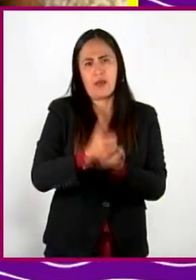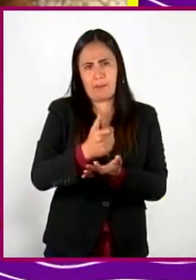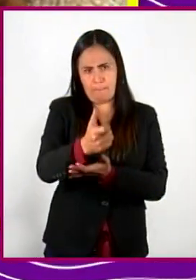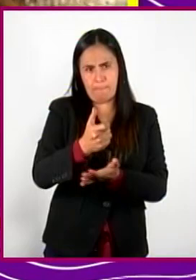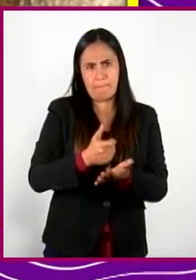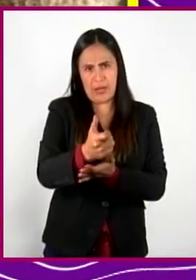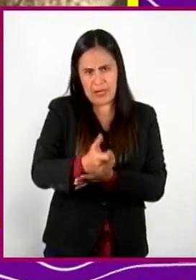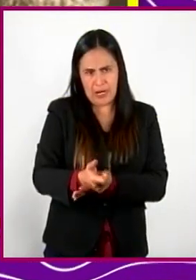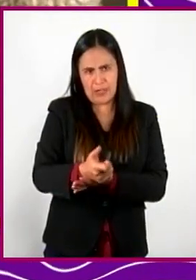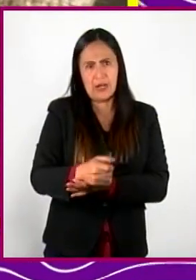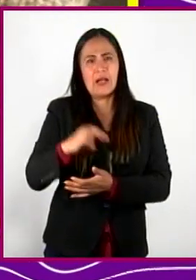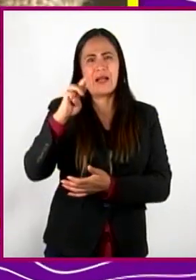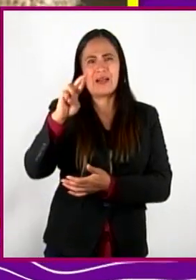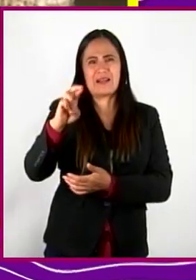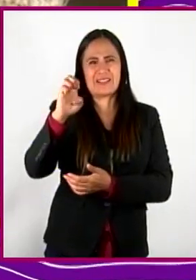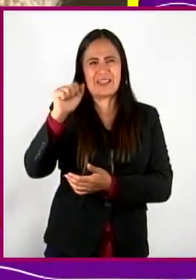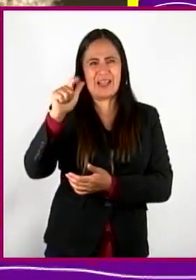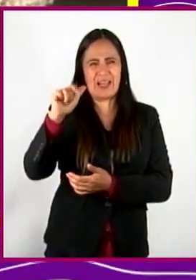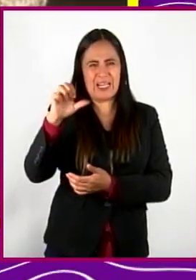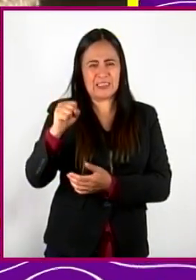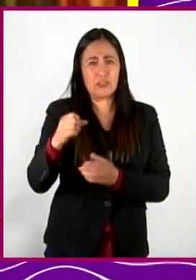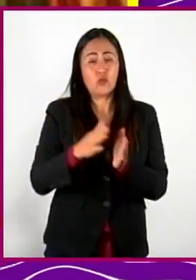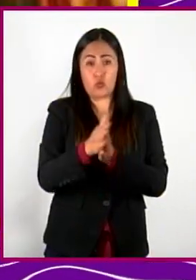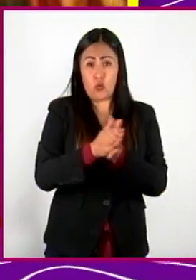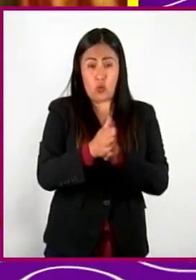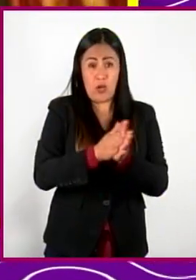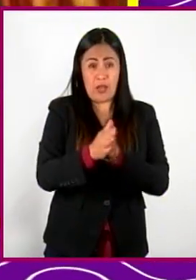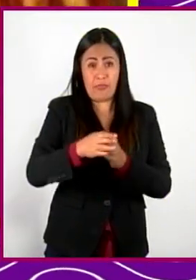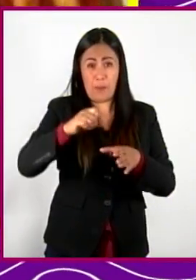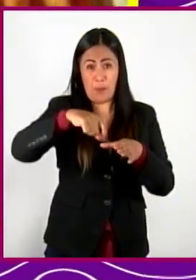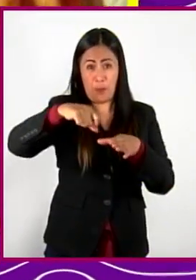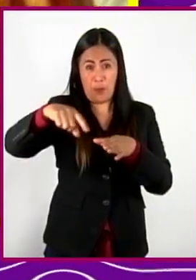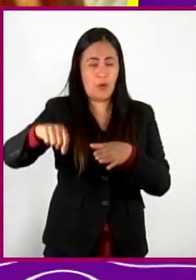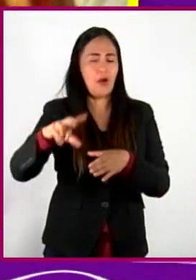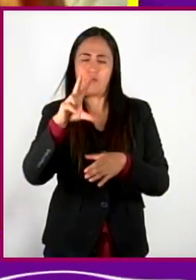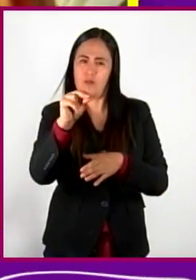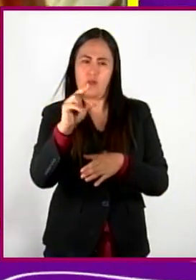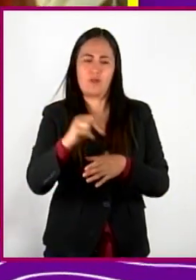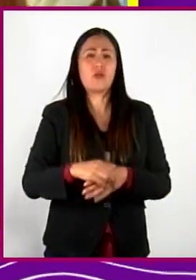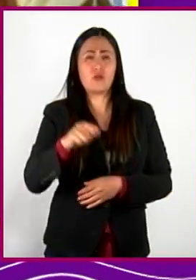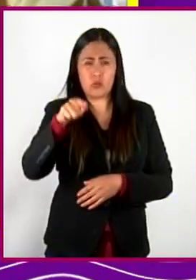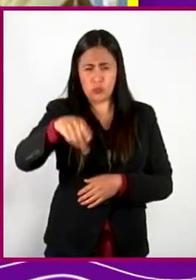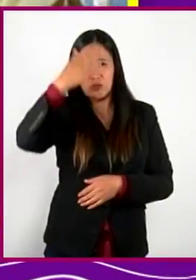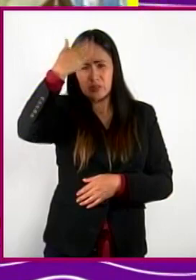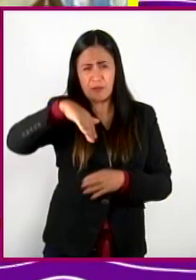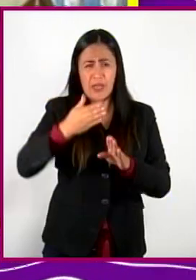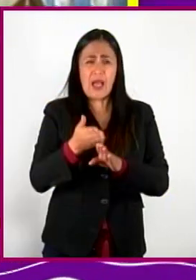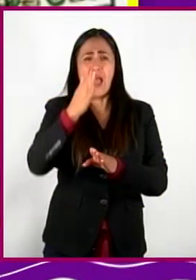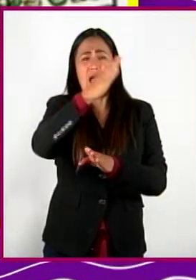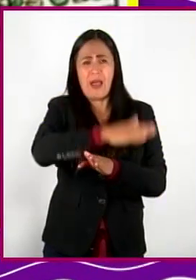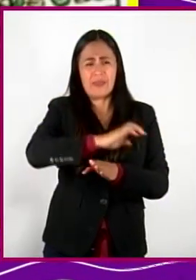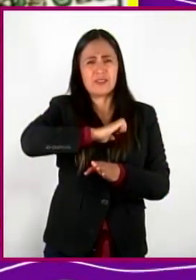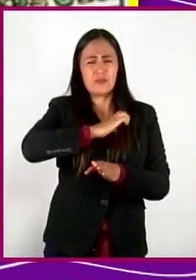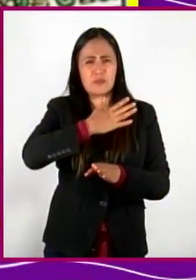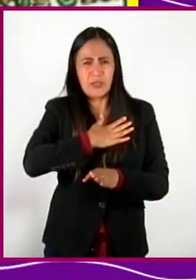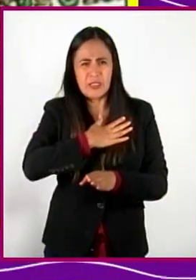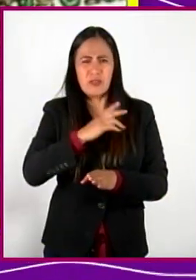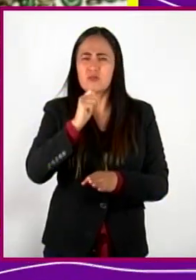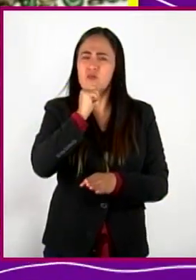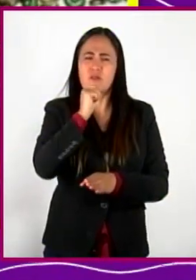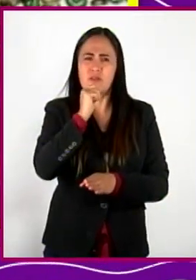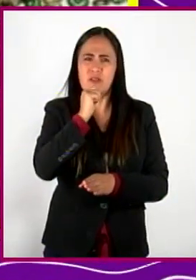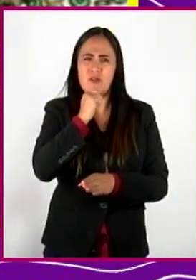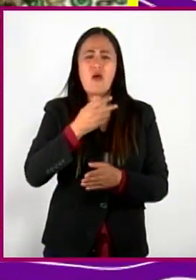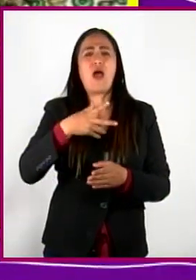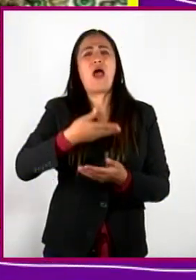reales y no monedas de cacao. Por cierto, ¿sabías que antes de la conquista la principal forma